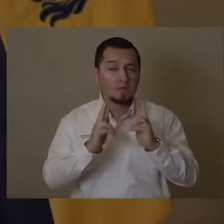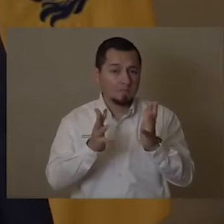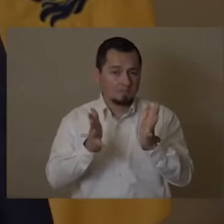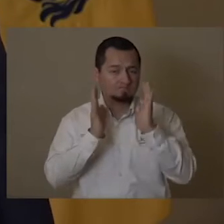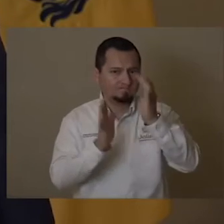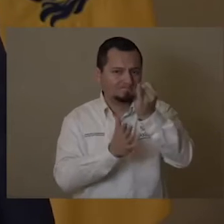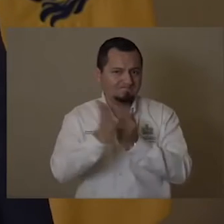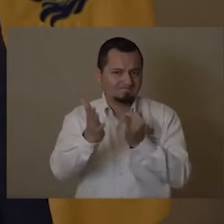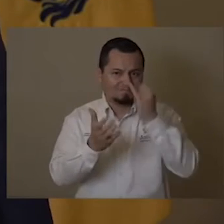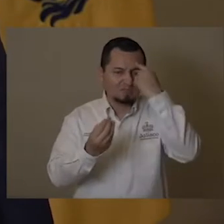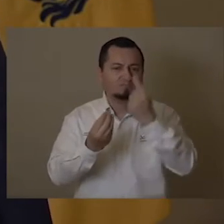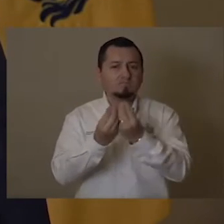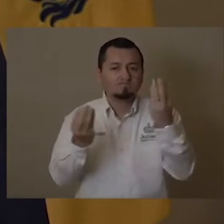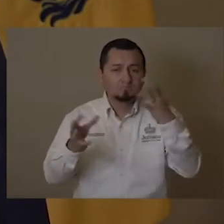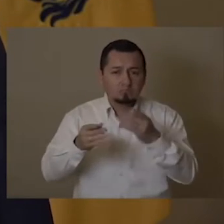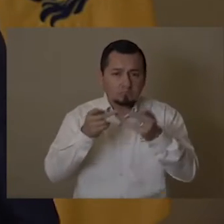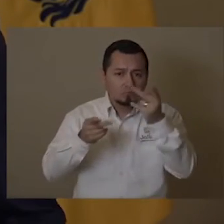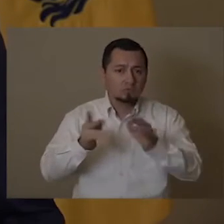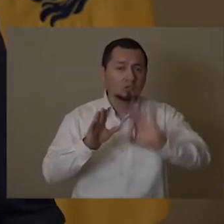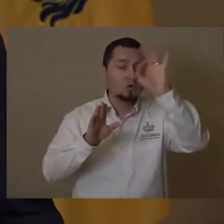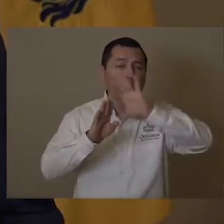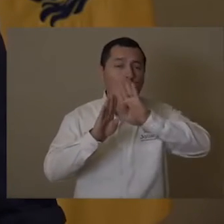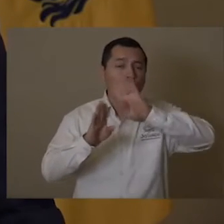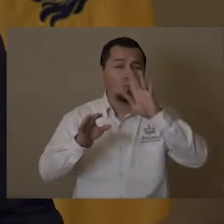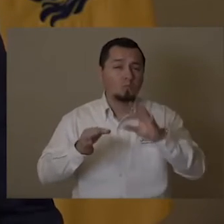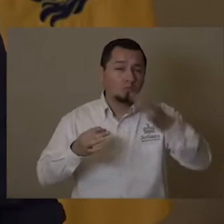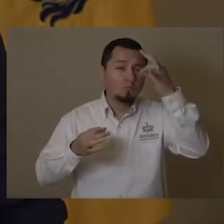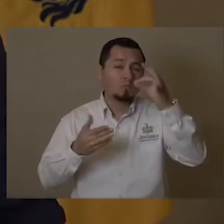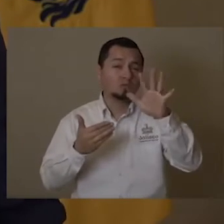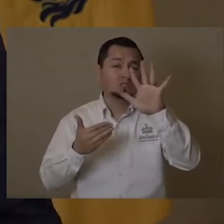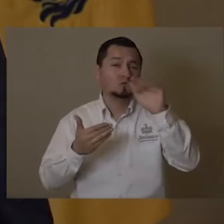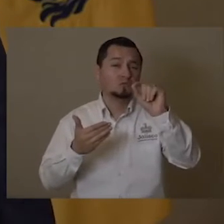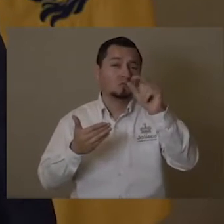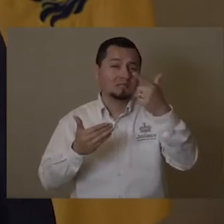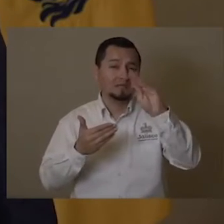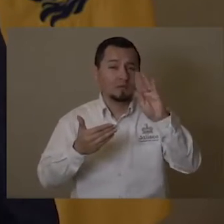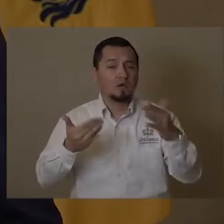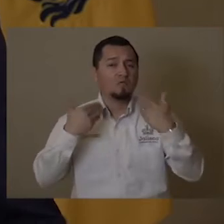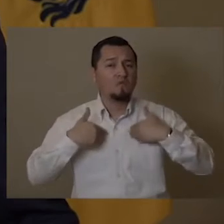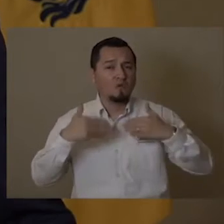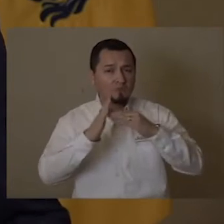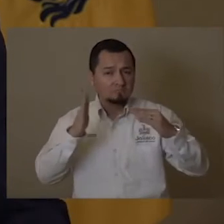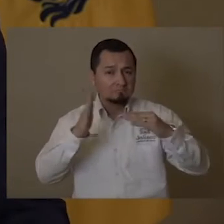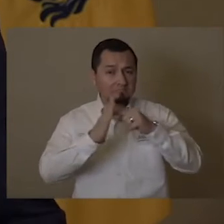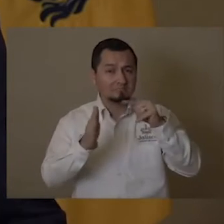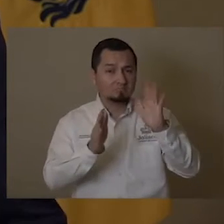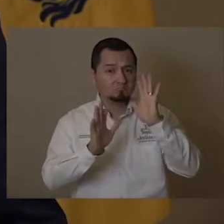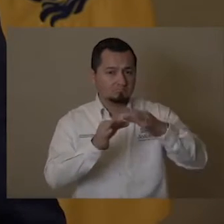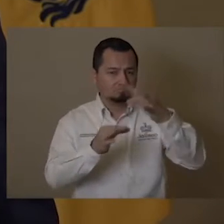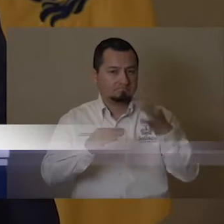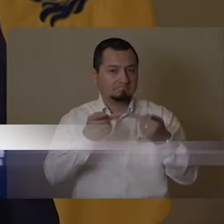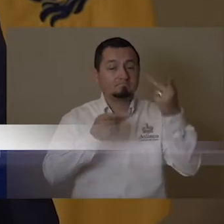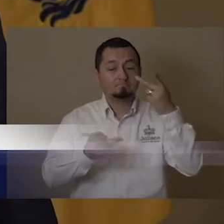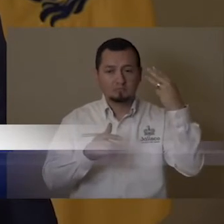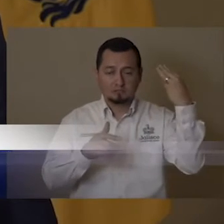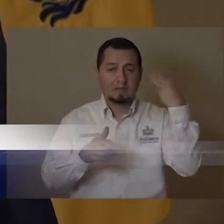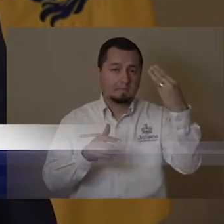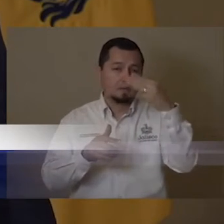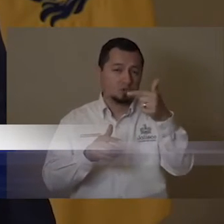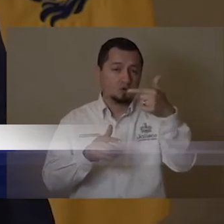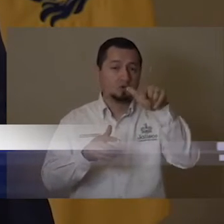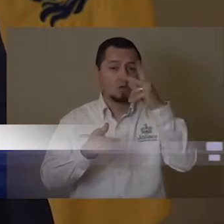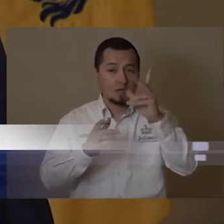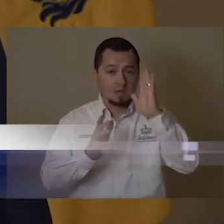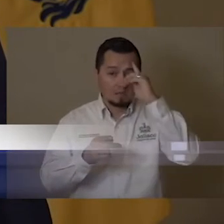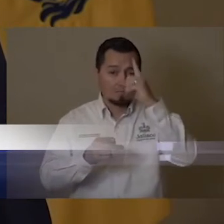El gobernador de Jalisco, Enrique Alfaro Ramírez, hace un llamado a la ciudadanía para que se extienda el aislamiento social hasta el 19 de abril. La estrategia que